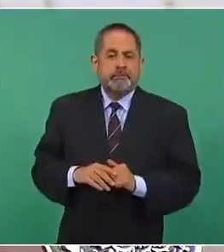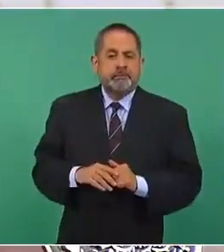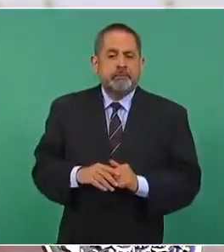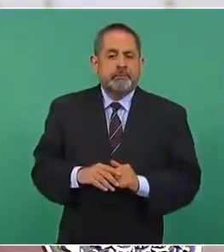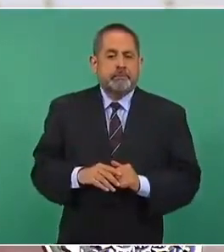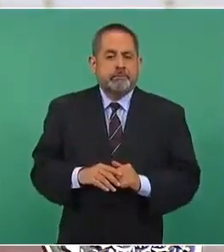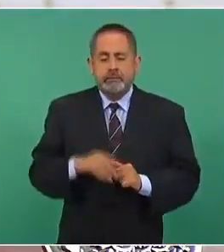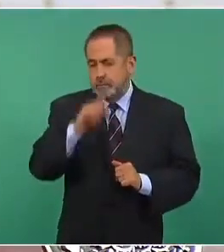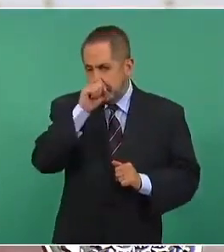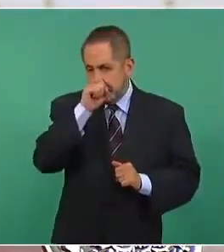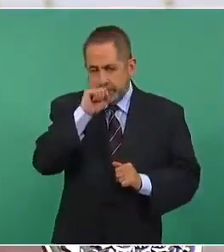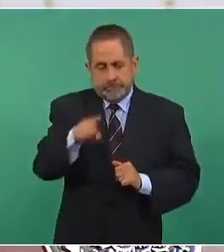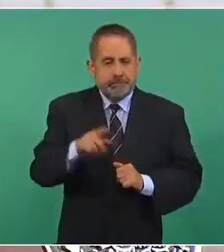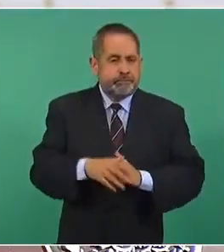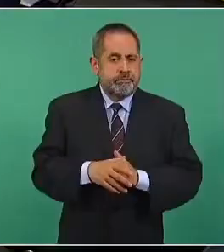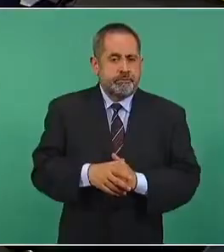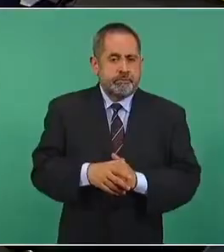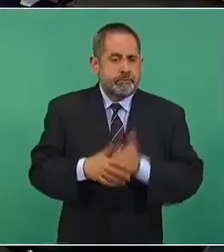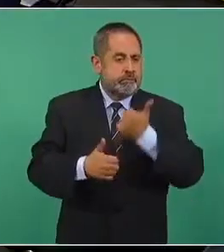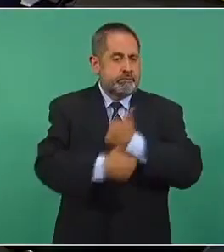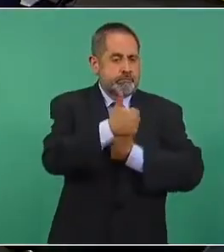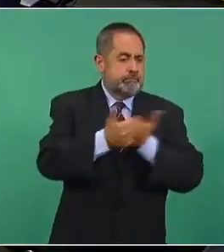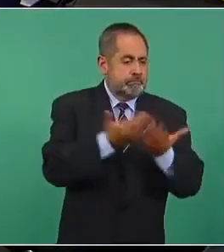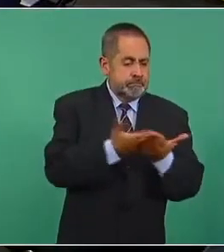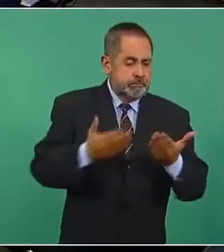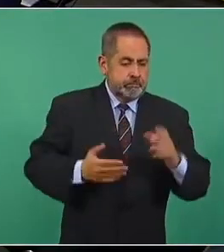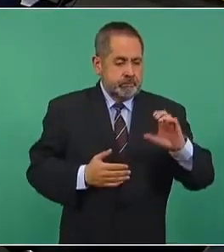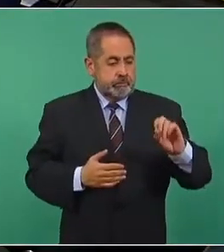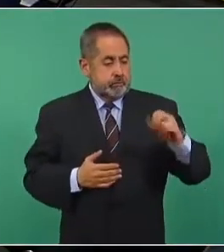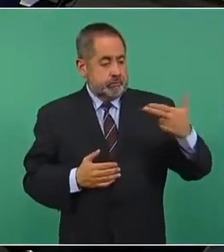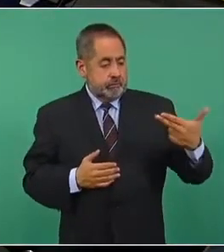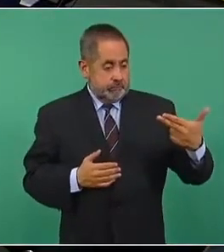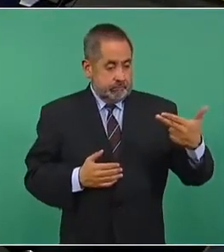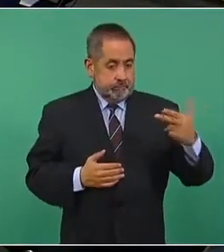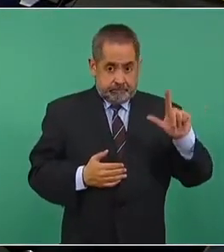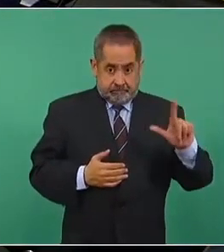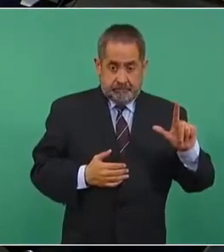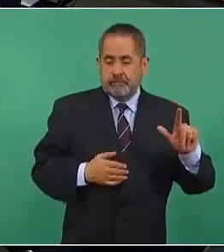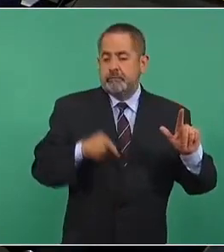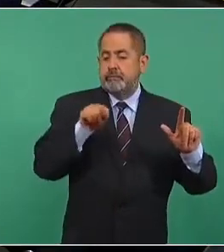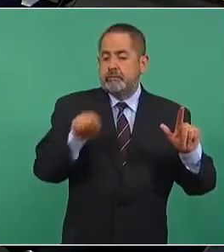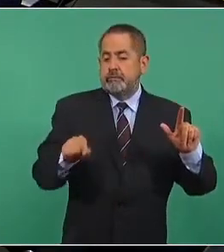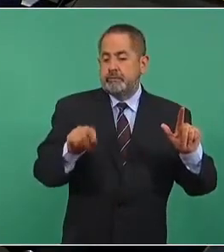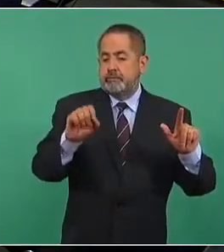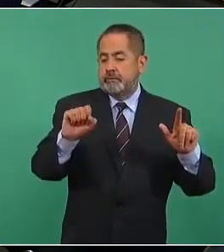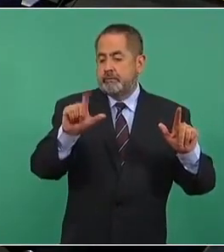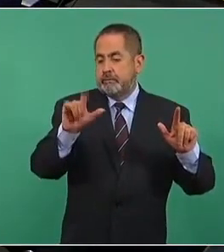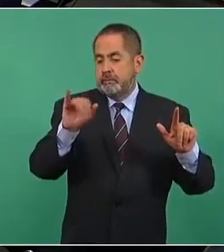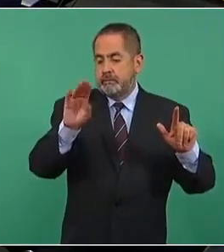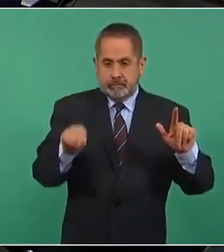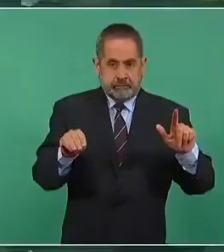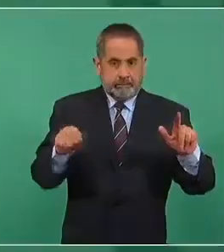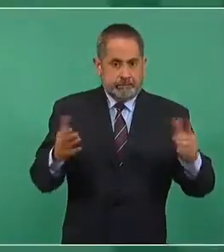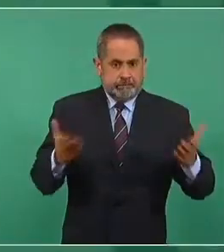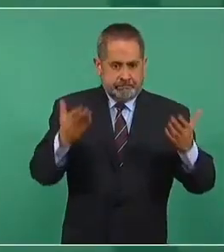lo mismo, ¿quiénes compiten? OHL y la empresa de Slim.